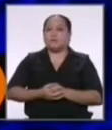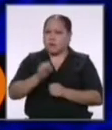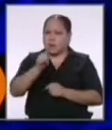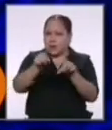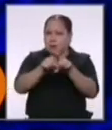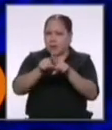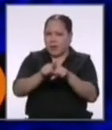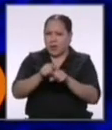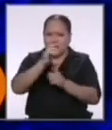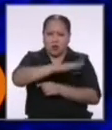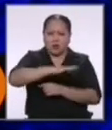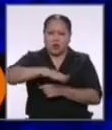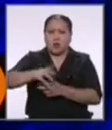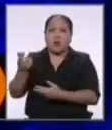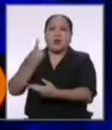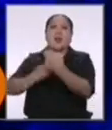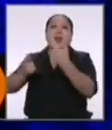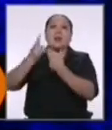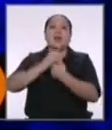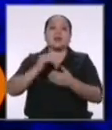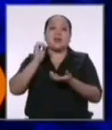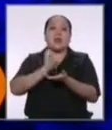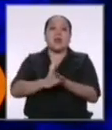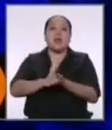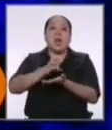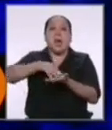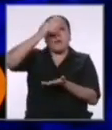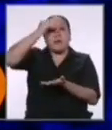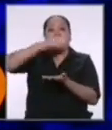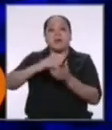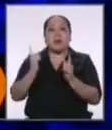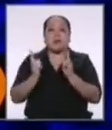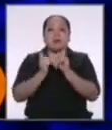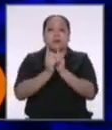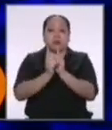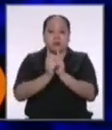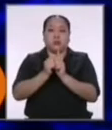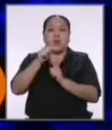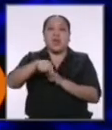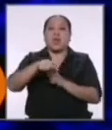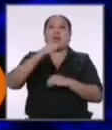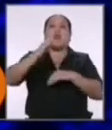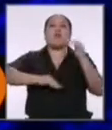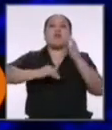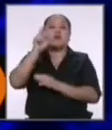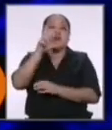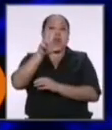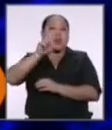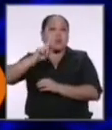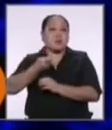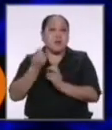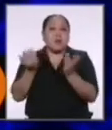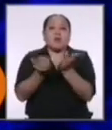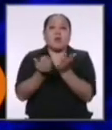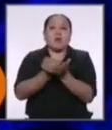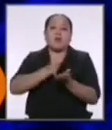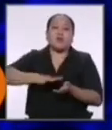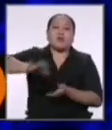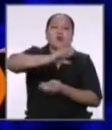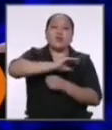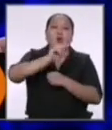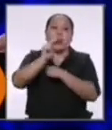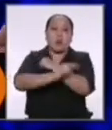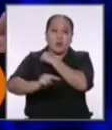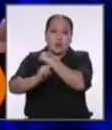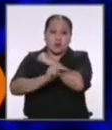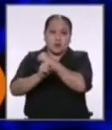niños regresen a una educación presencial y para eso construiremos tres mil colegios a nivel nacional que permita